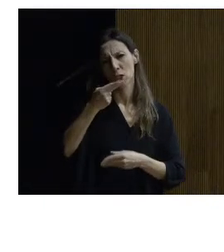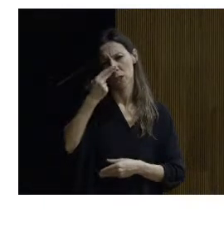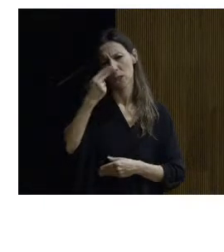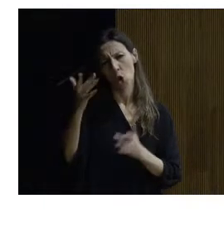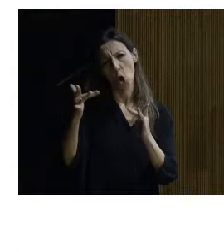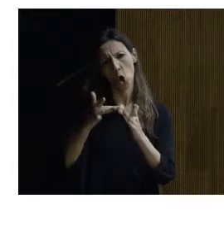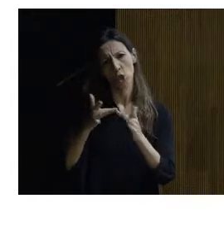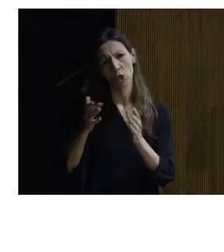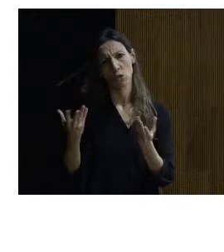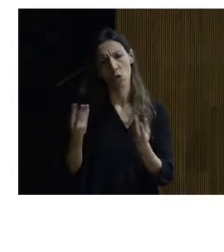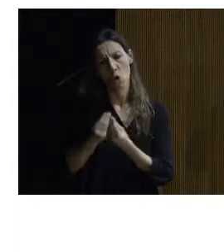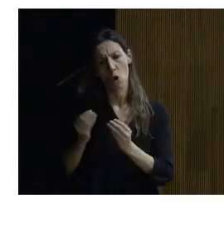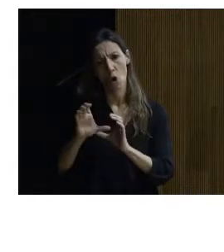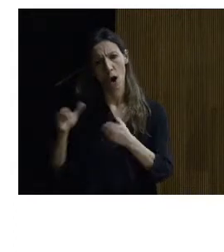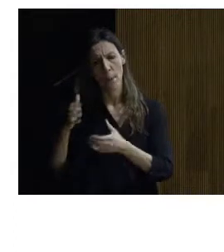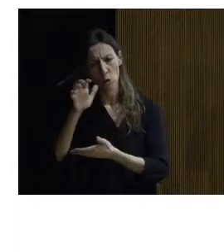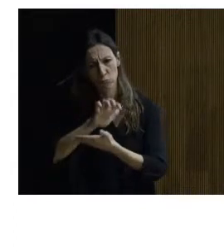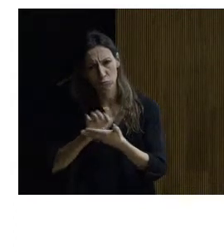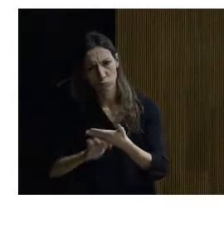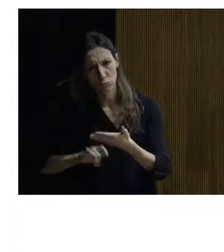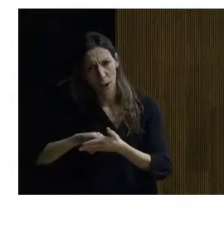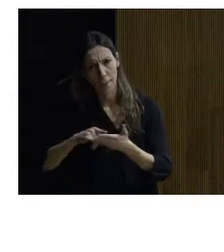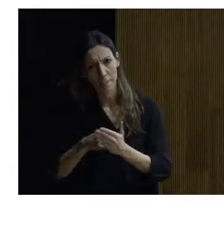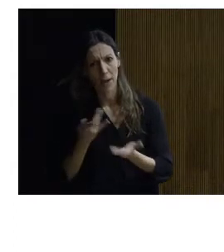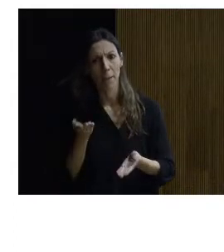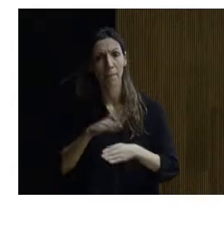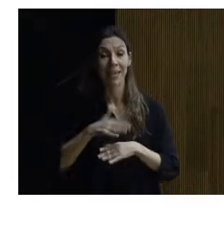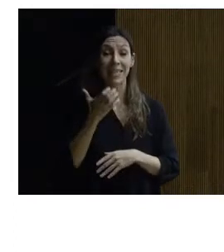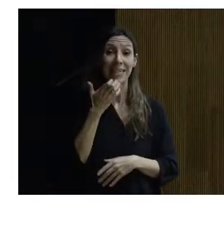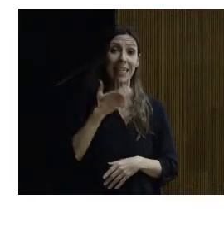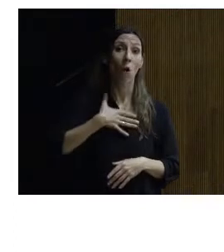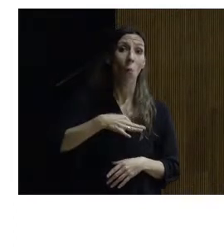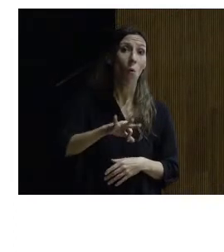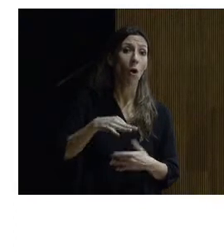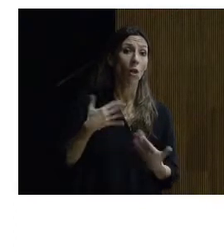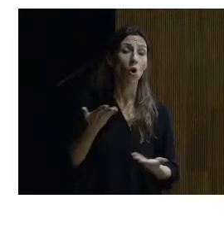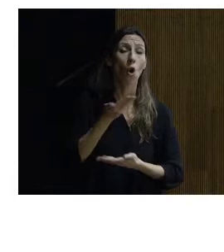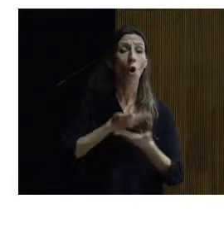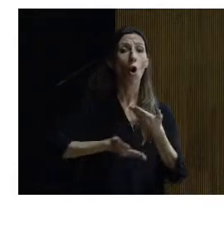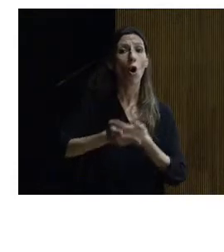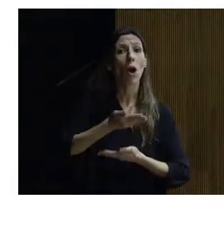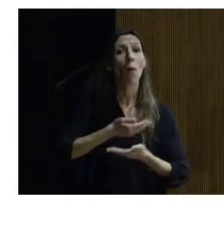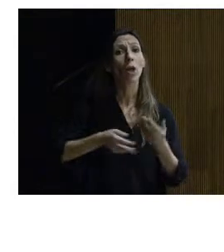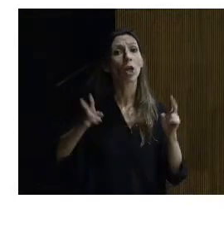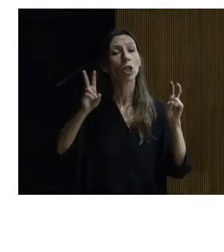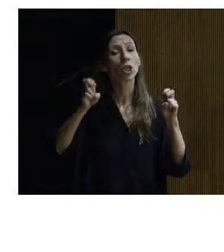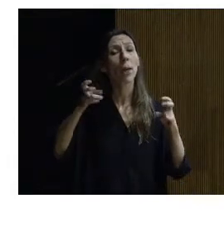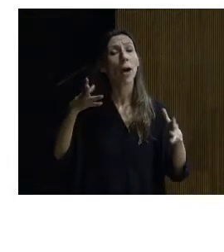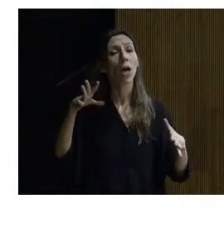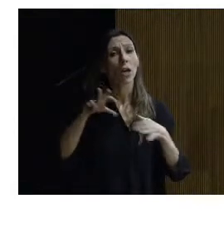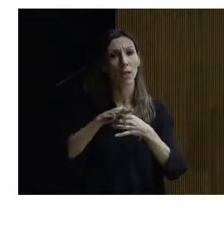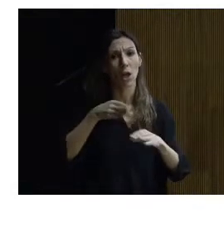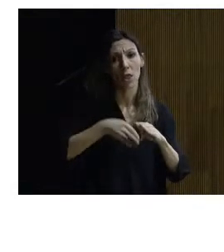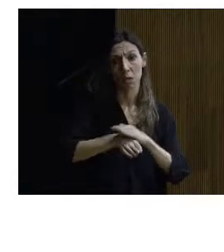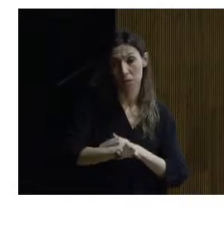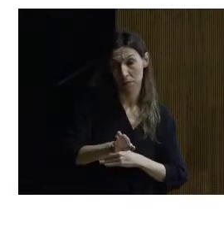contacto con el equipo redactor del plan por bueno para que si es posible pues esa colaboración en temas relacionados con la accesibilidad en